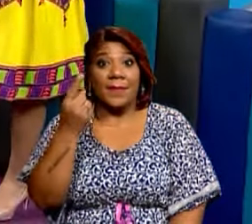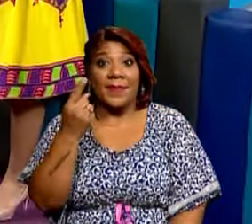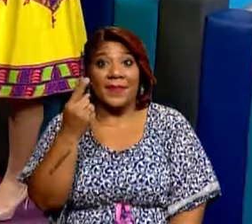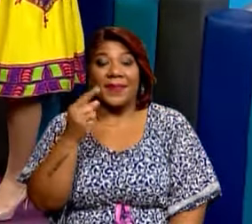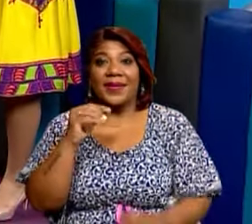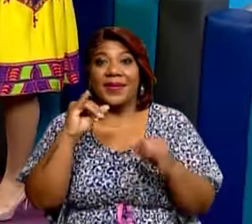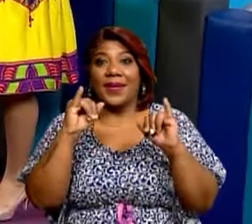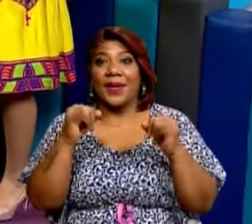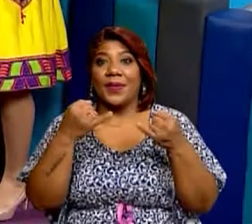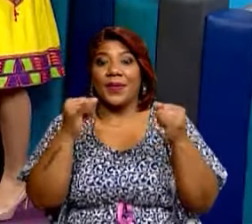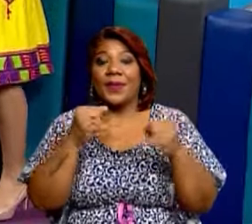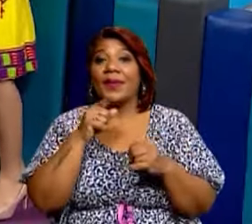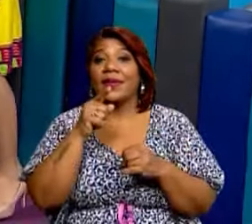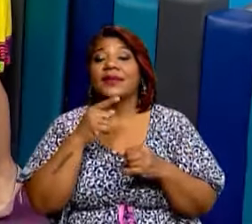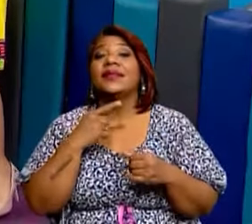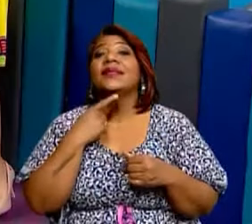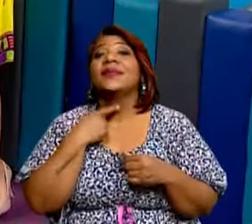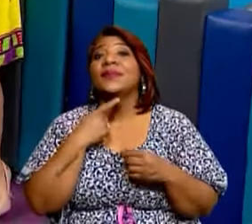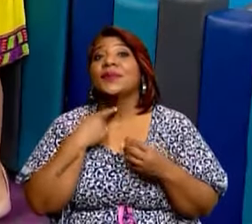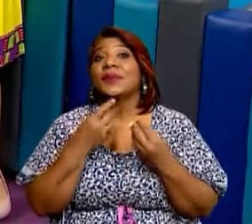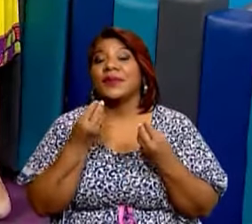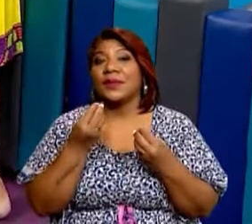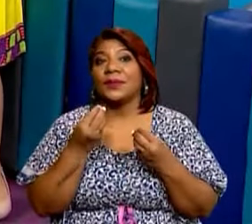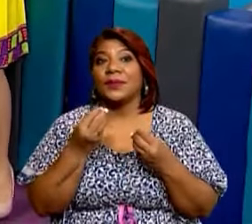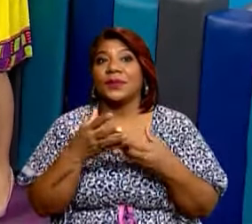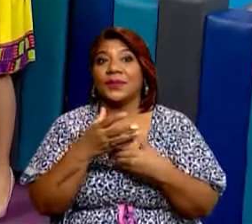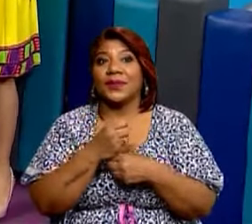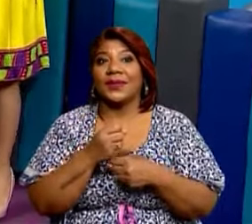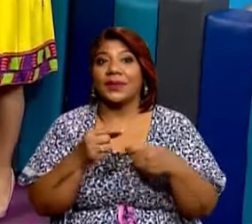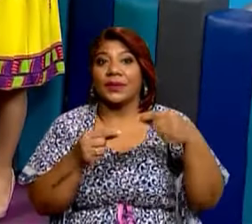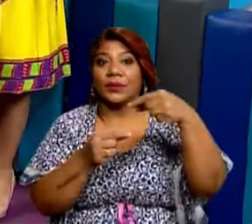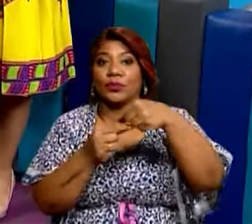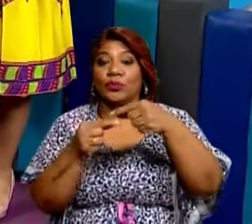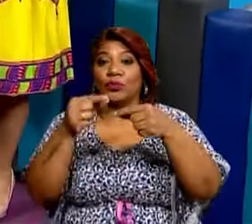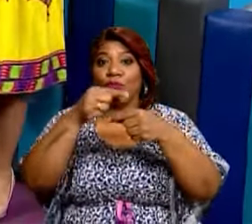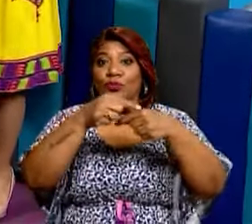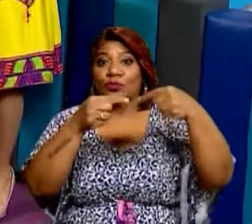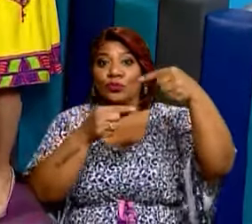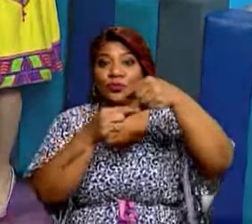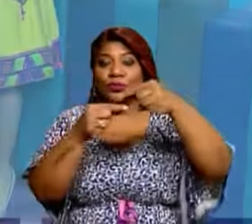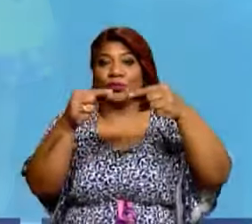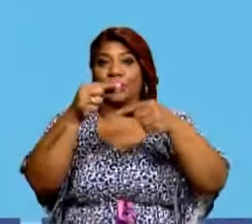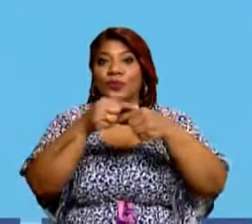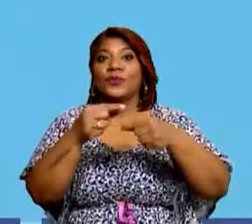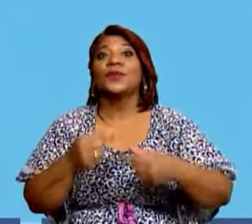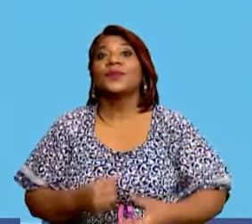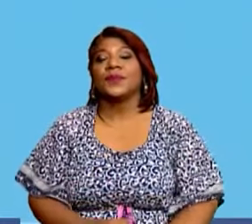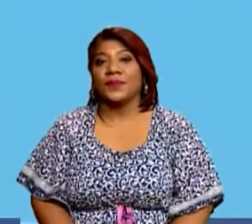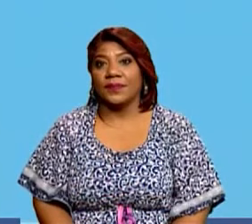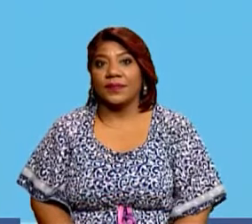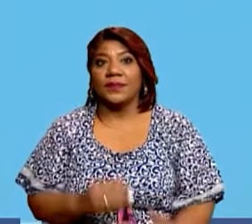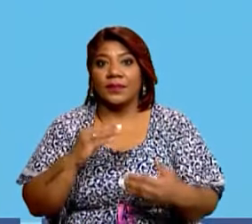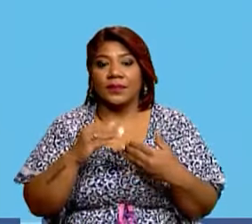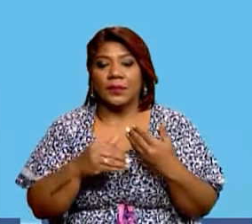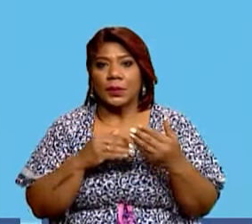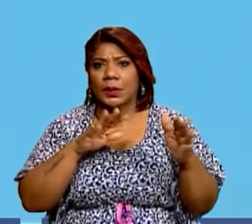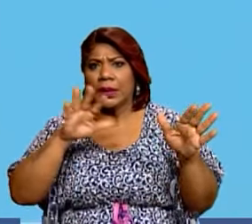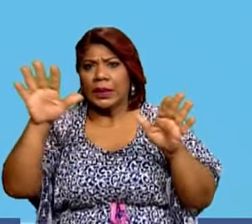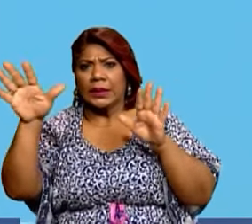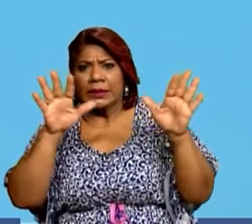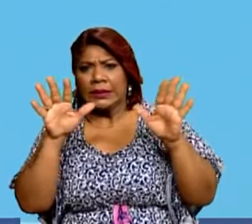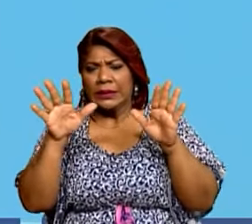juego divertido, sé que te va a gustar muchísimo. Vamos a armar un rompecabezas. Tenemos todas las piezas, están un poquito